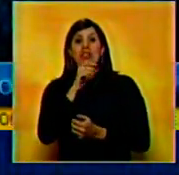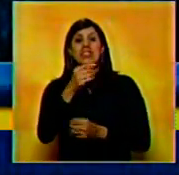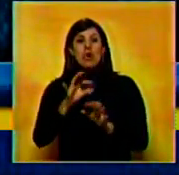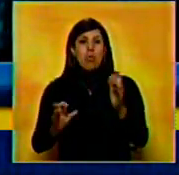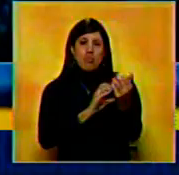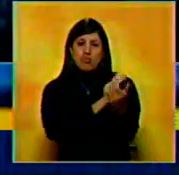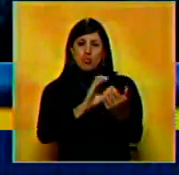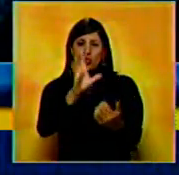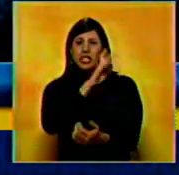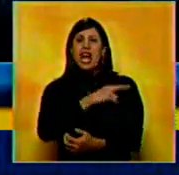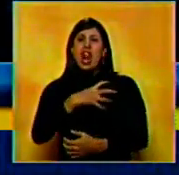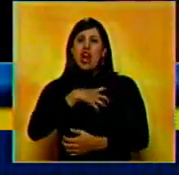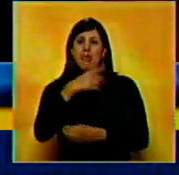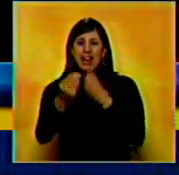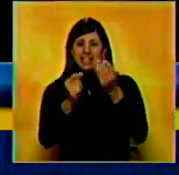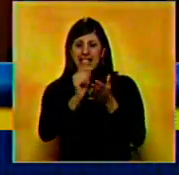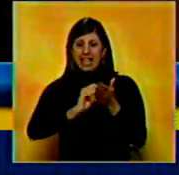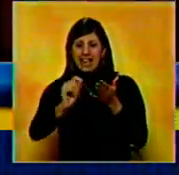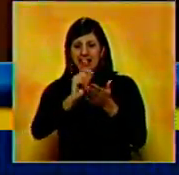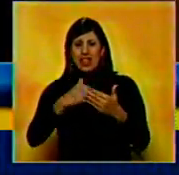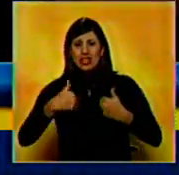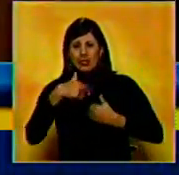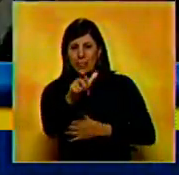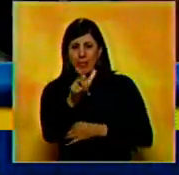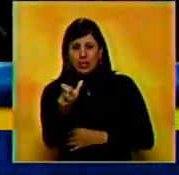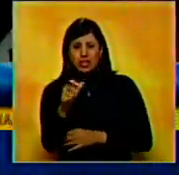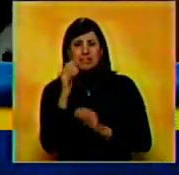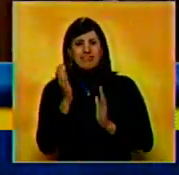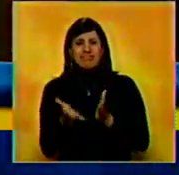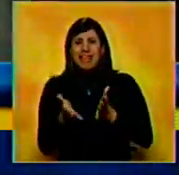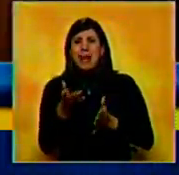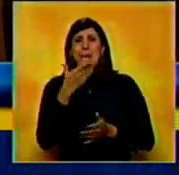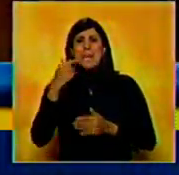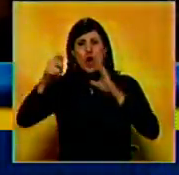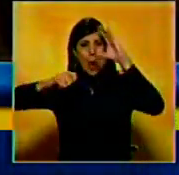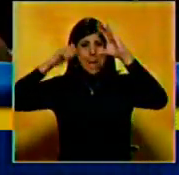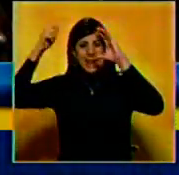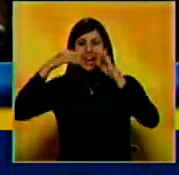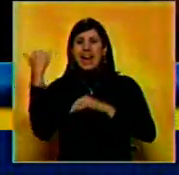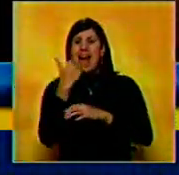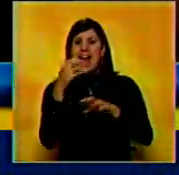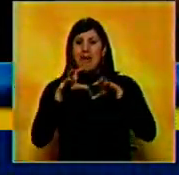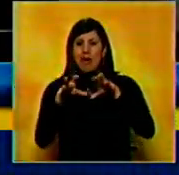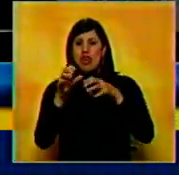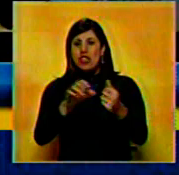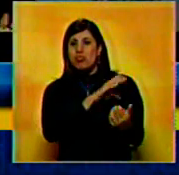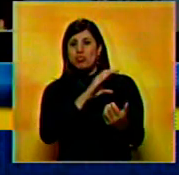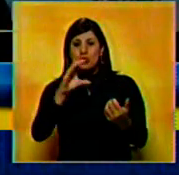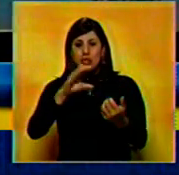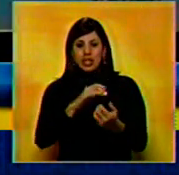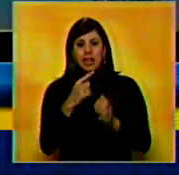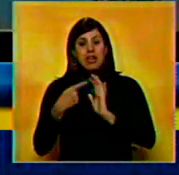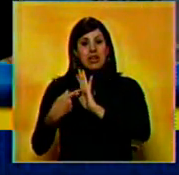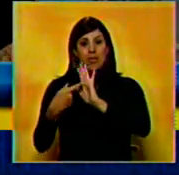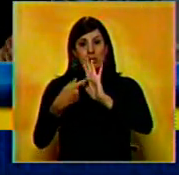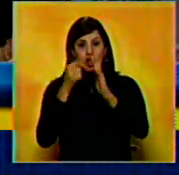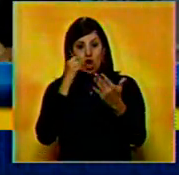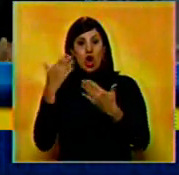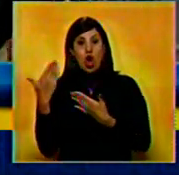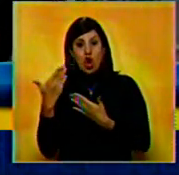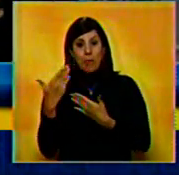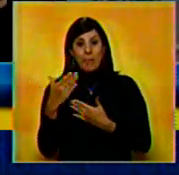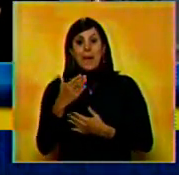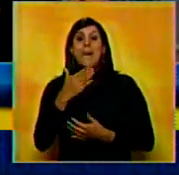inspirado en la novela escrita por Víctor Hugo, Los Miserables, obtuvo el título de Mejor Película de Comedia o Musical. Su protagonista, Hugh